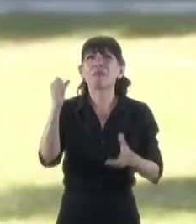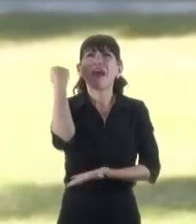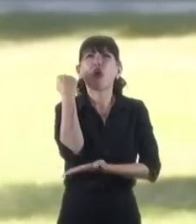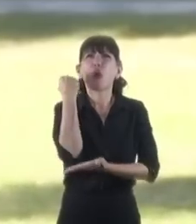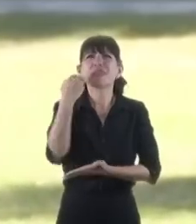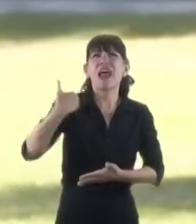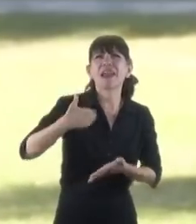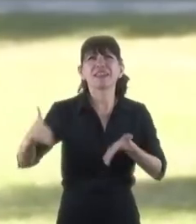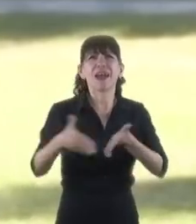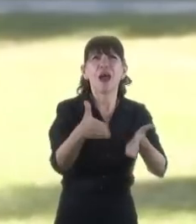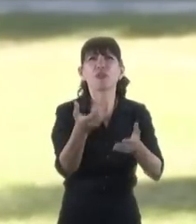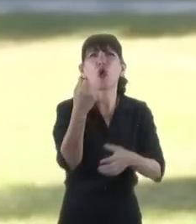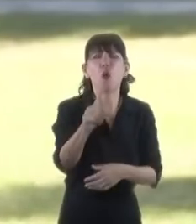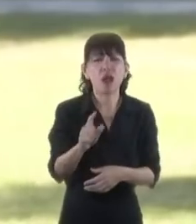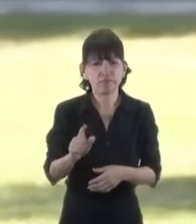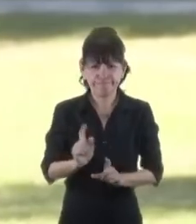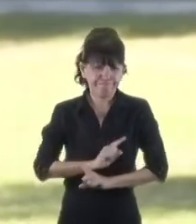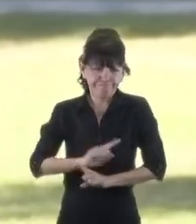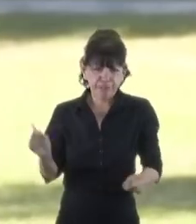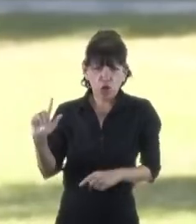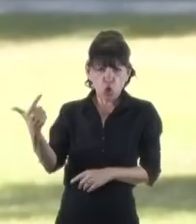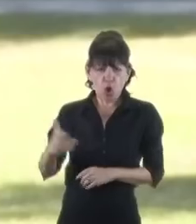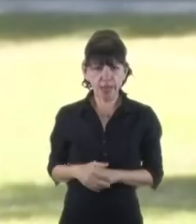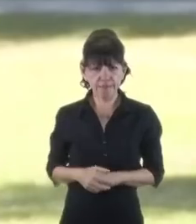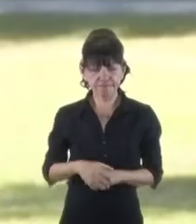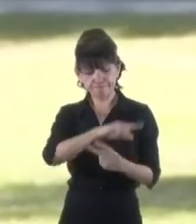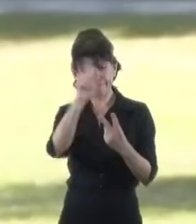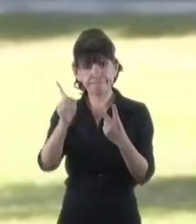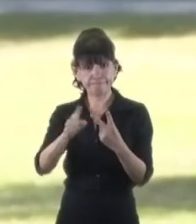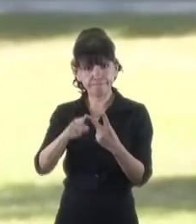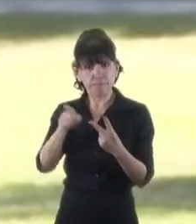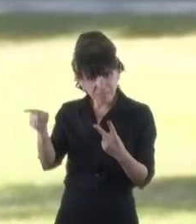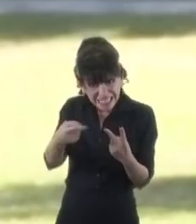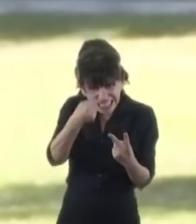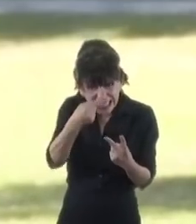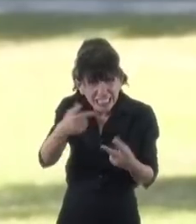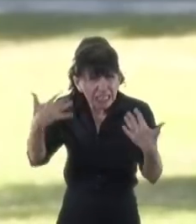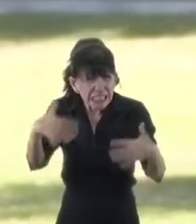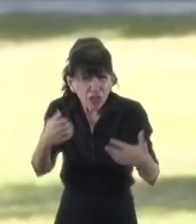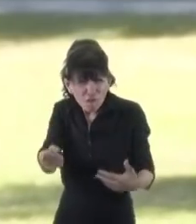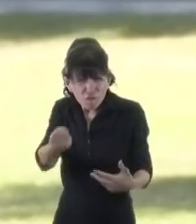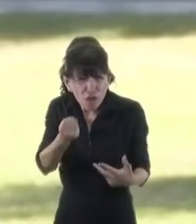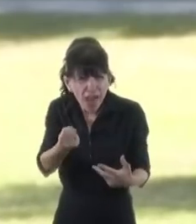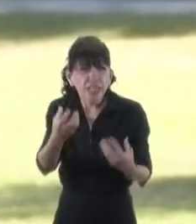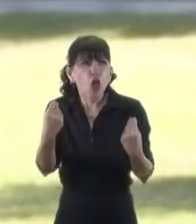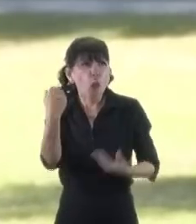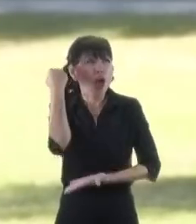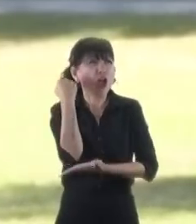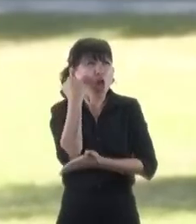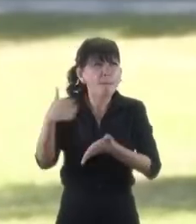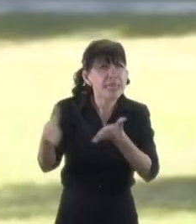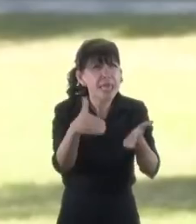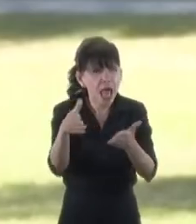En segundo lugar, si tanto interés tiene por el rumbo económico del país,